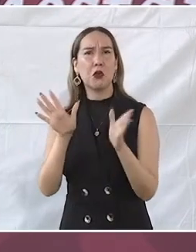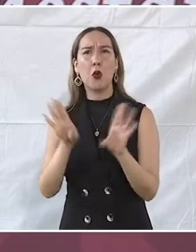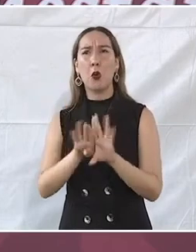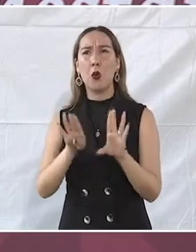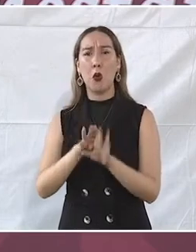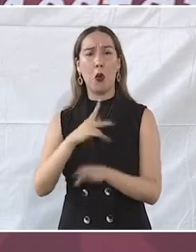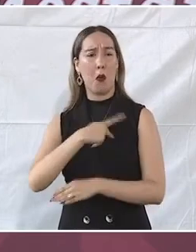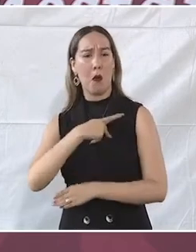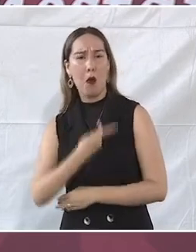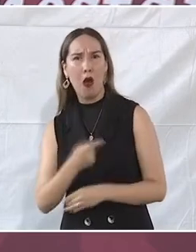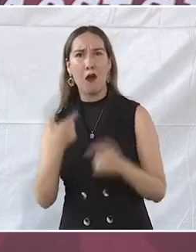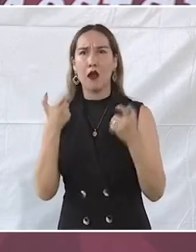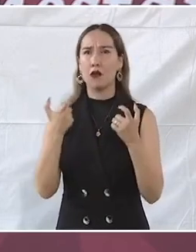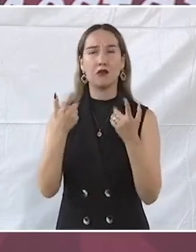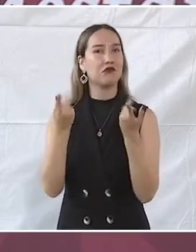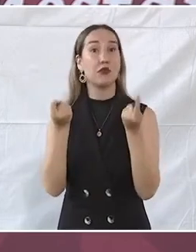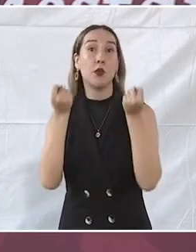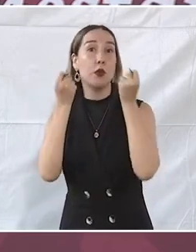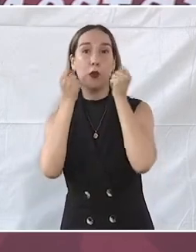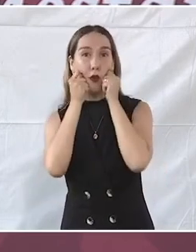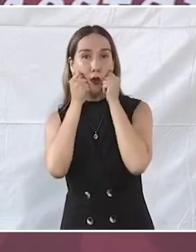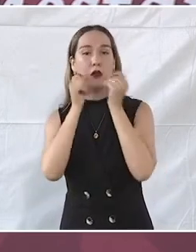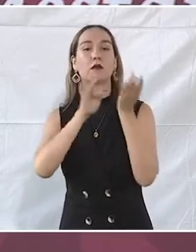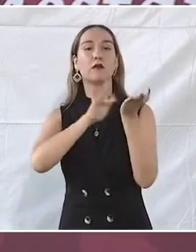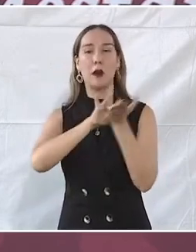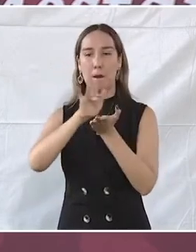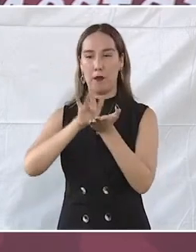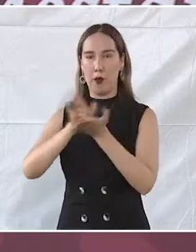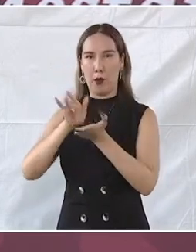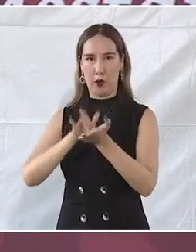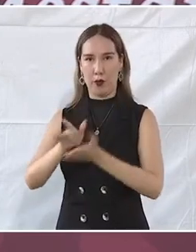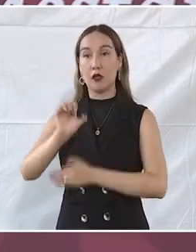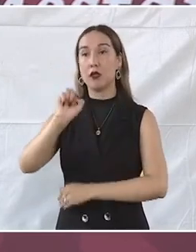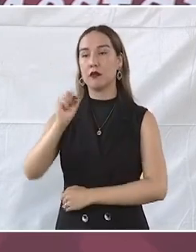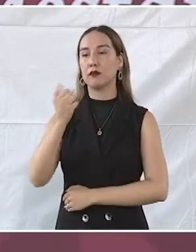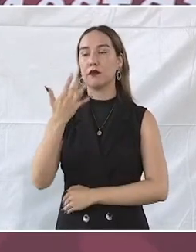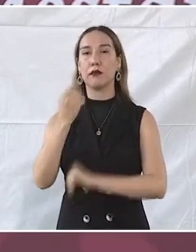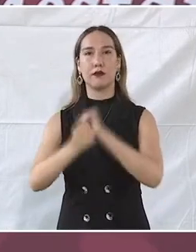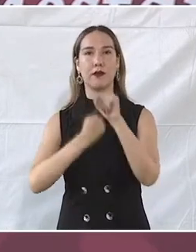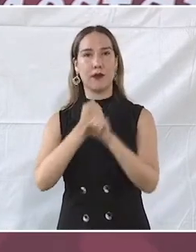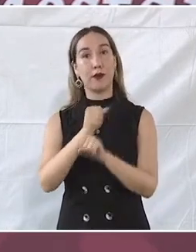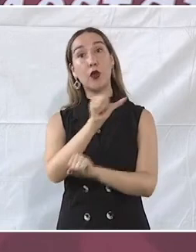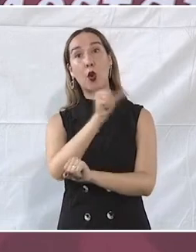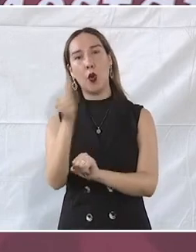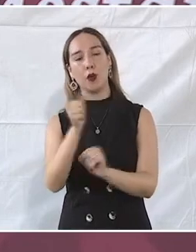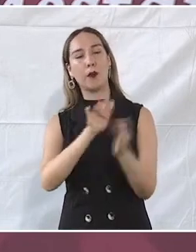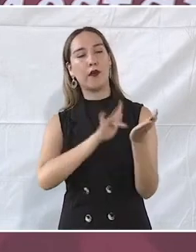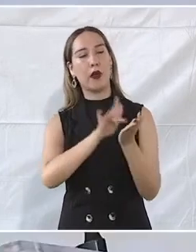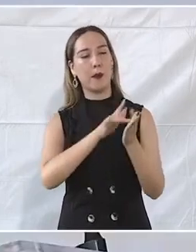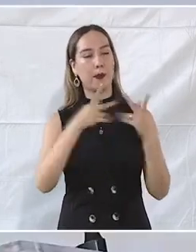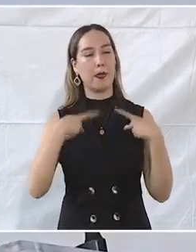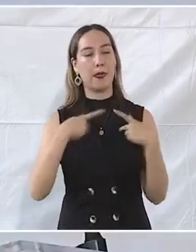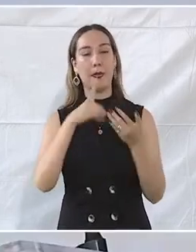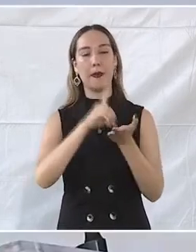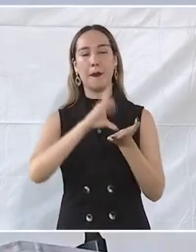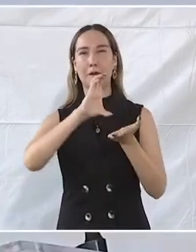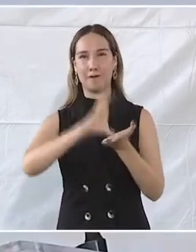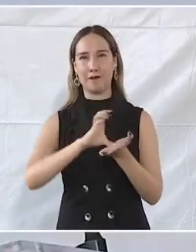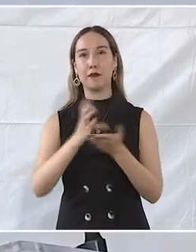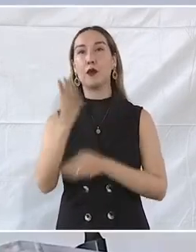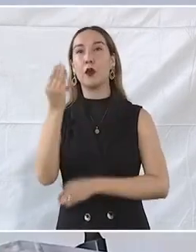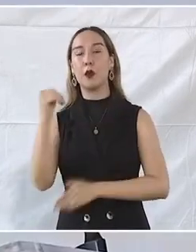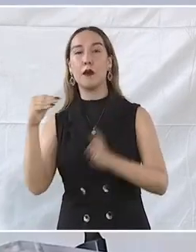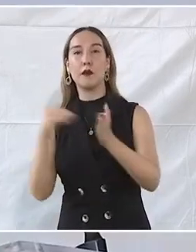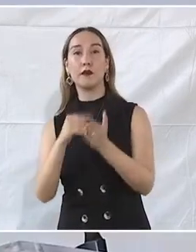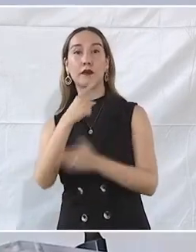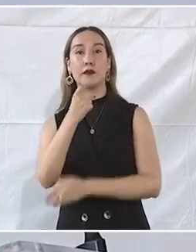a partir de los 65 años. En cuanto a la pensión para personas con discapacidad, esta beneficia a 9 mil